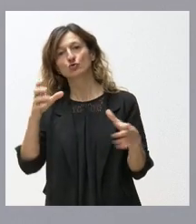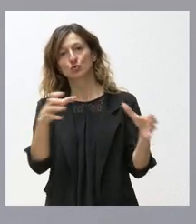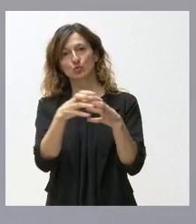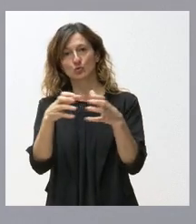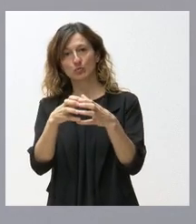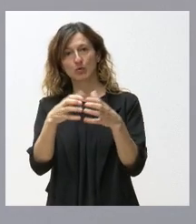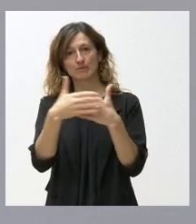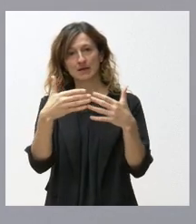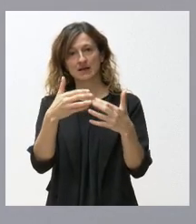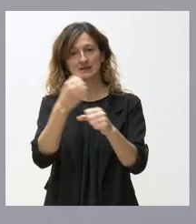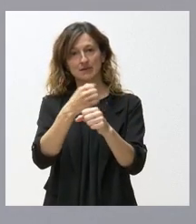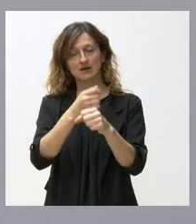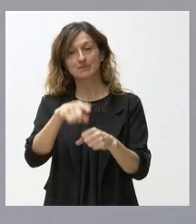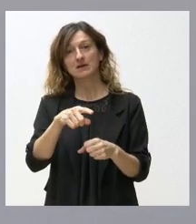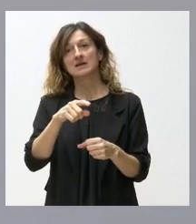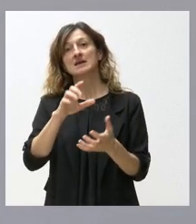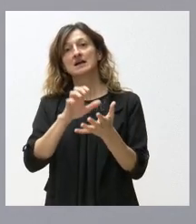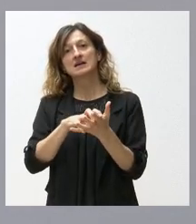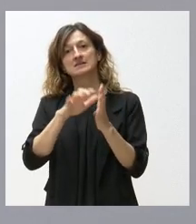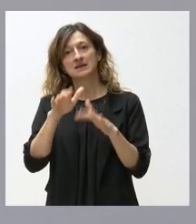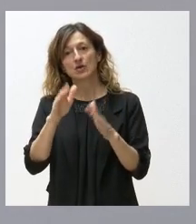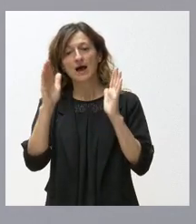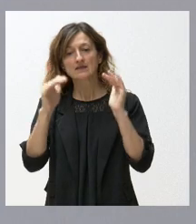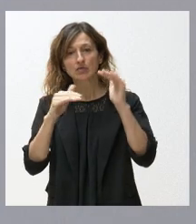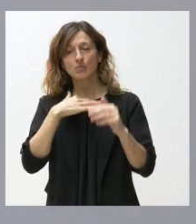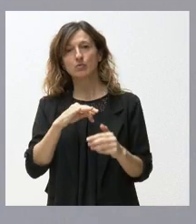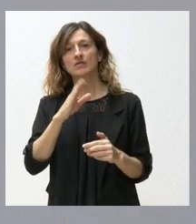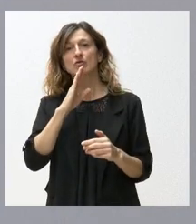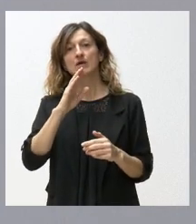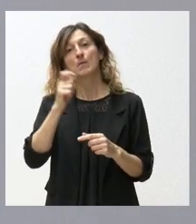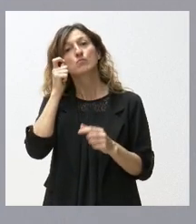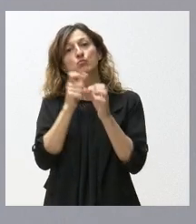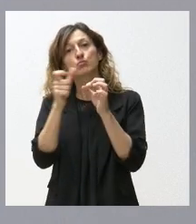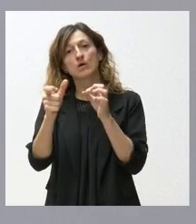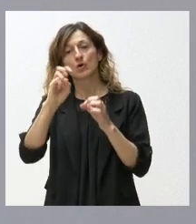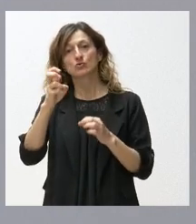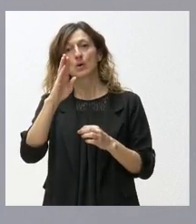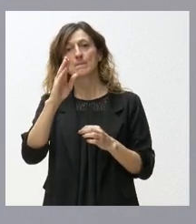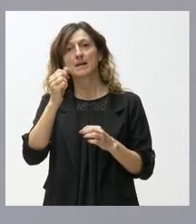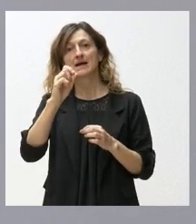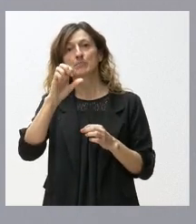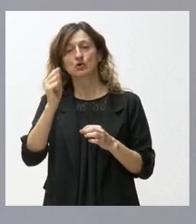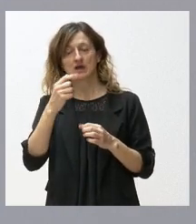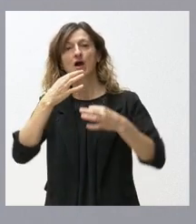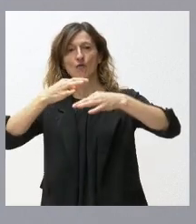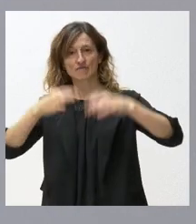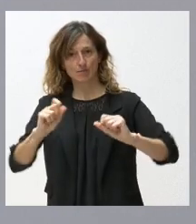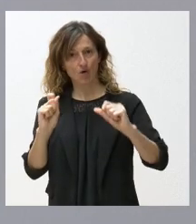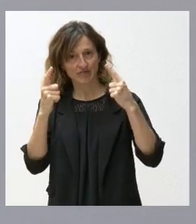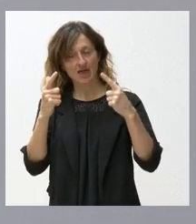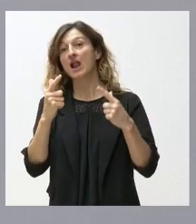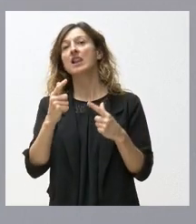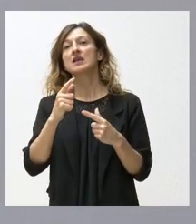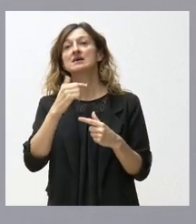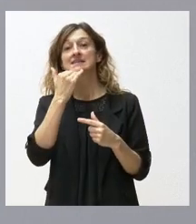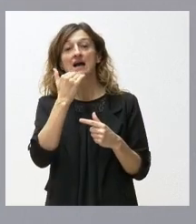donde también el de Castilla y León pueda prestar atención. Y es el caso de Paiporta, con lo cual, ante su pregunta, le confirmo que, efectivamente, una vez que vamos